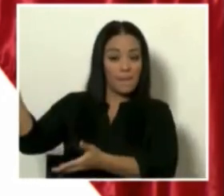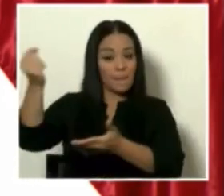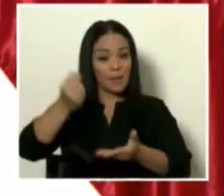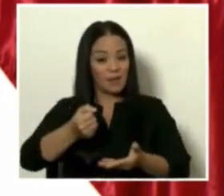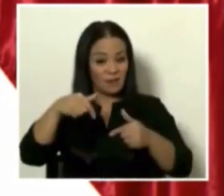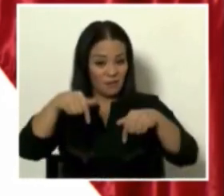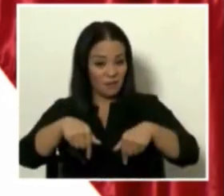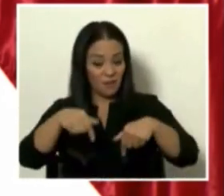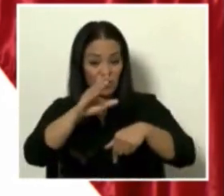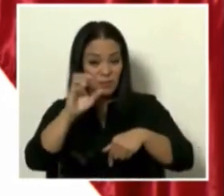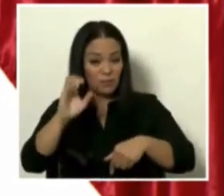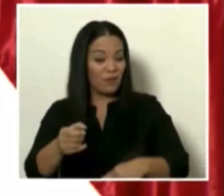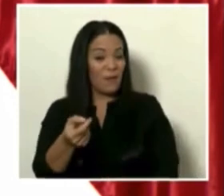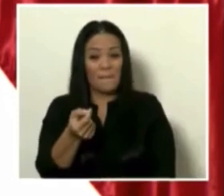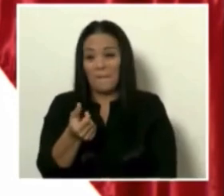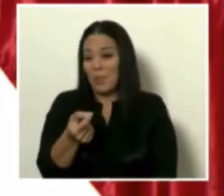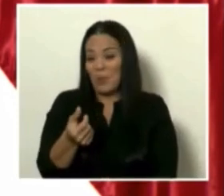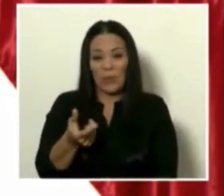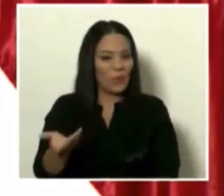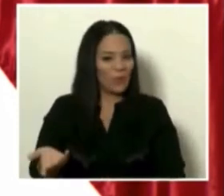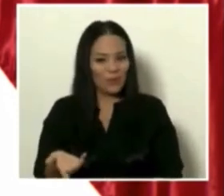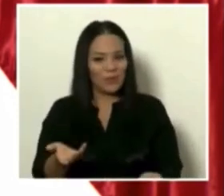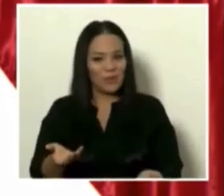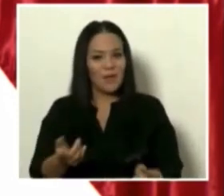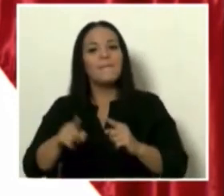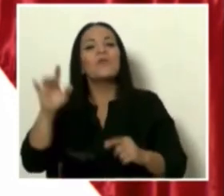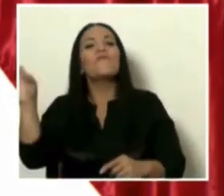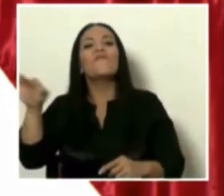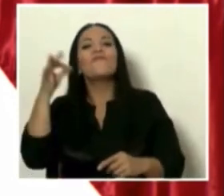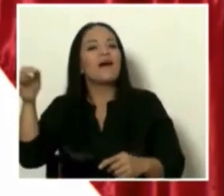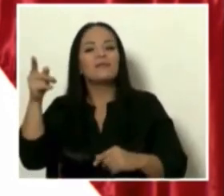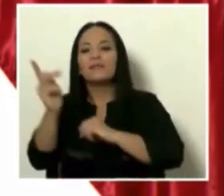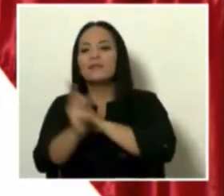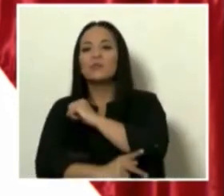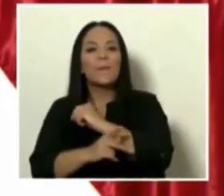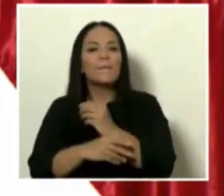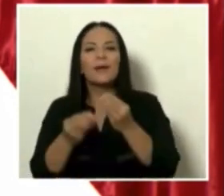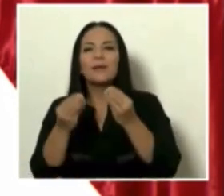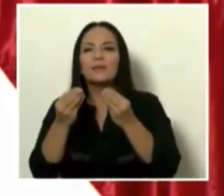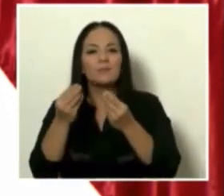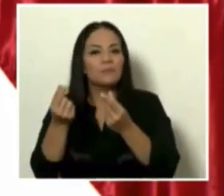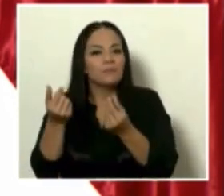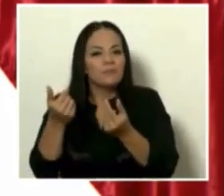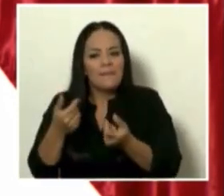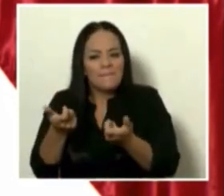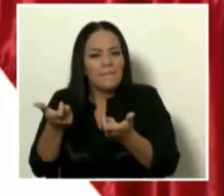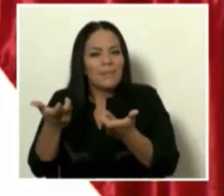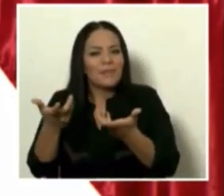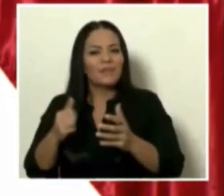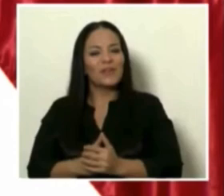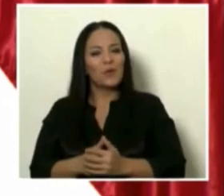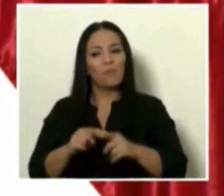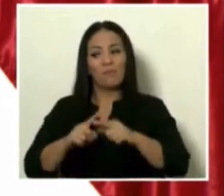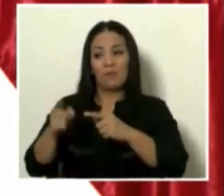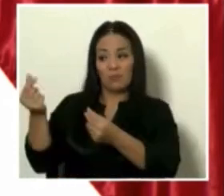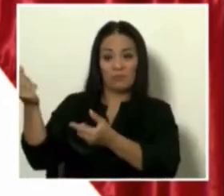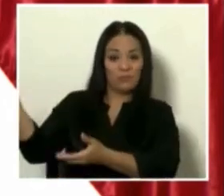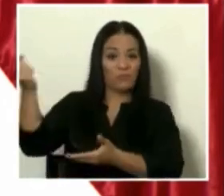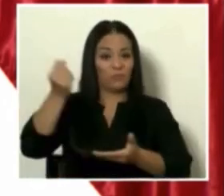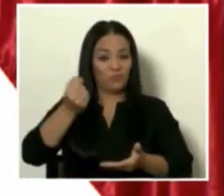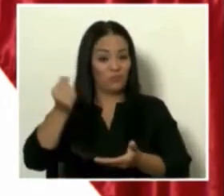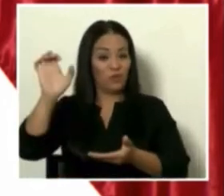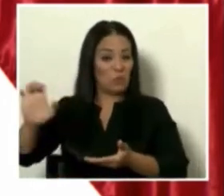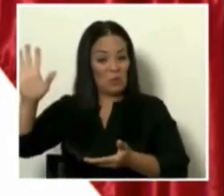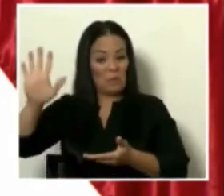plata. Francia es un país muy, muy, con muchos recursos, y aquí llega poca inversión europea en